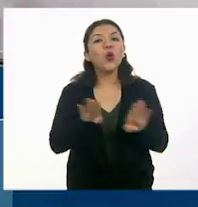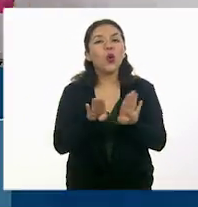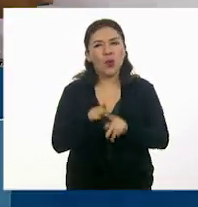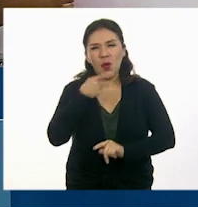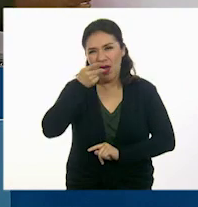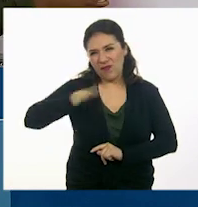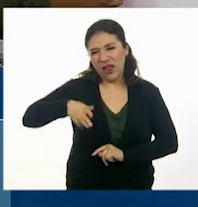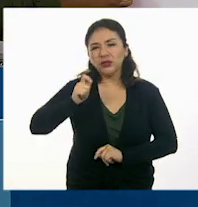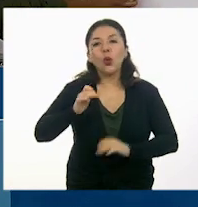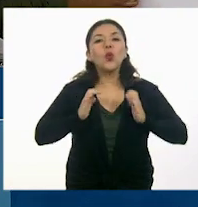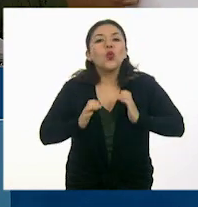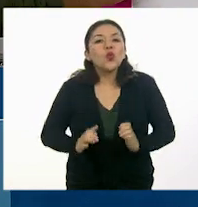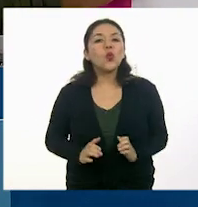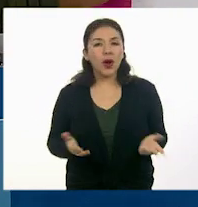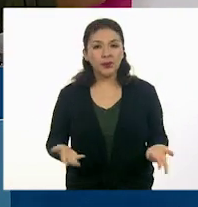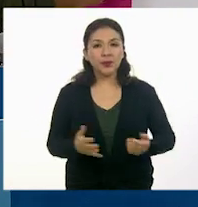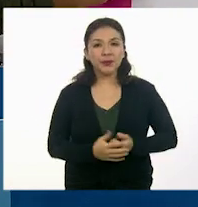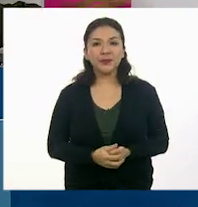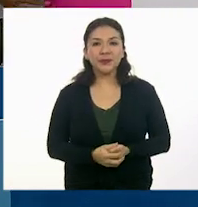decir, el cuerpo. El cuerpo.